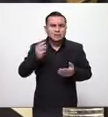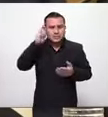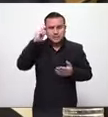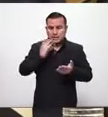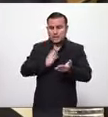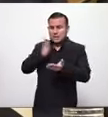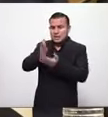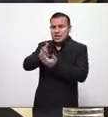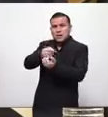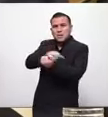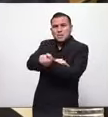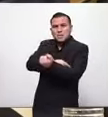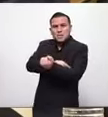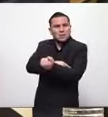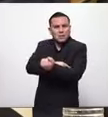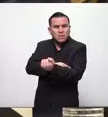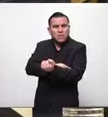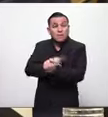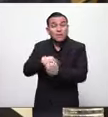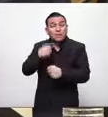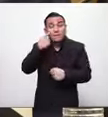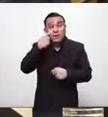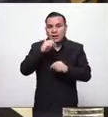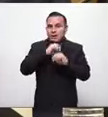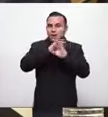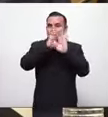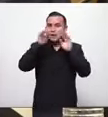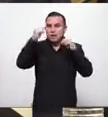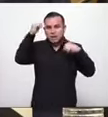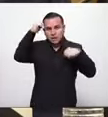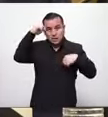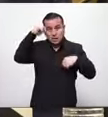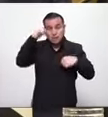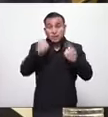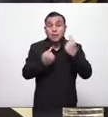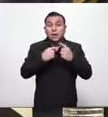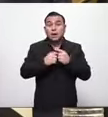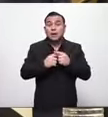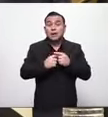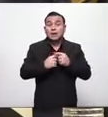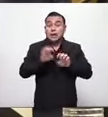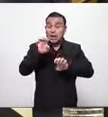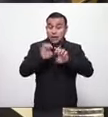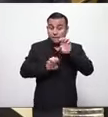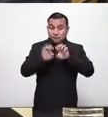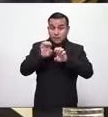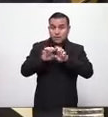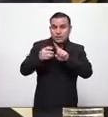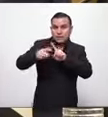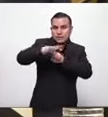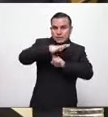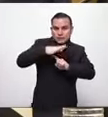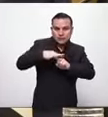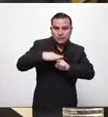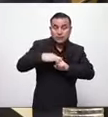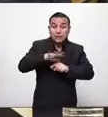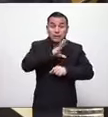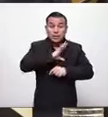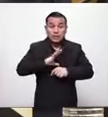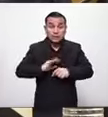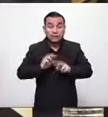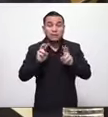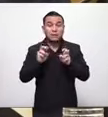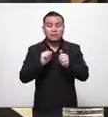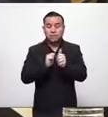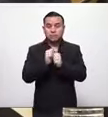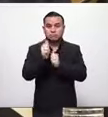necesariamente pero si de darnos cuenta cuál es el diagnóstico de la situación del país en cuanto al